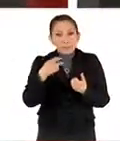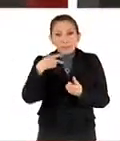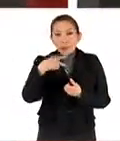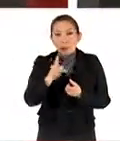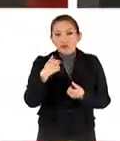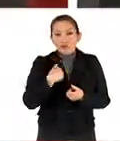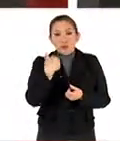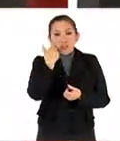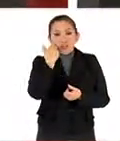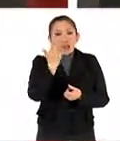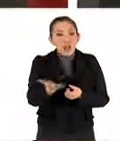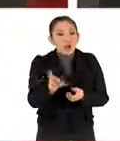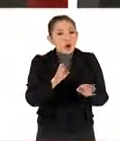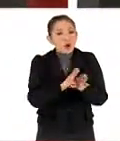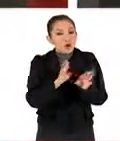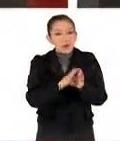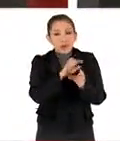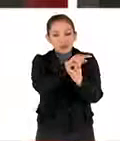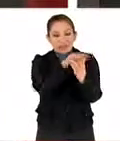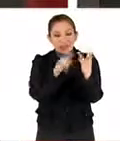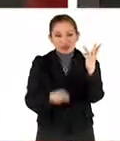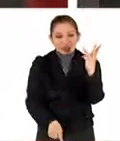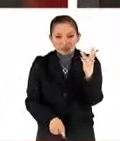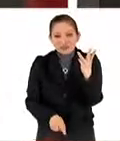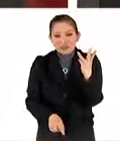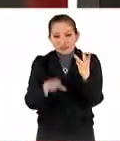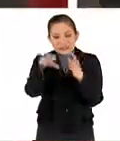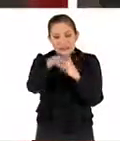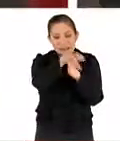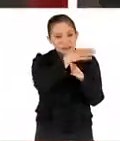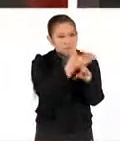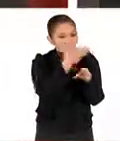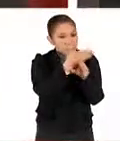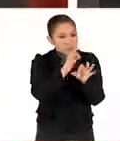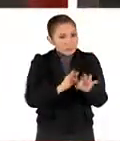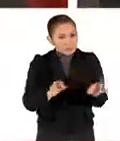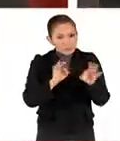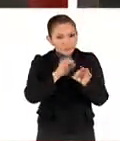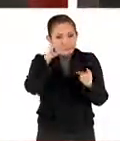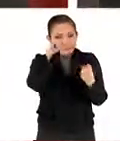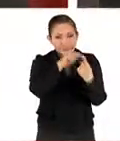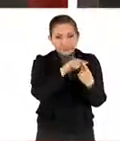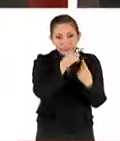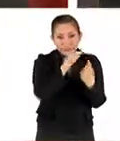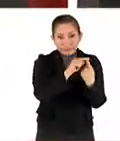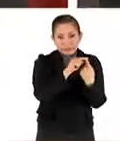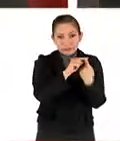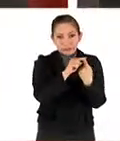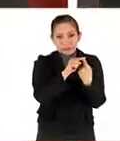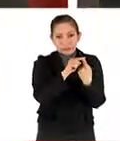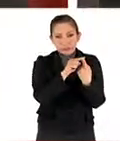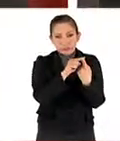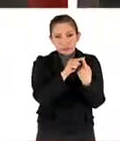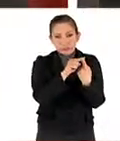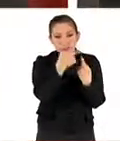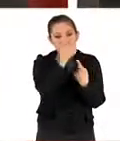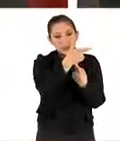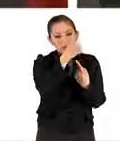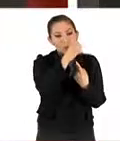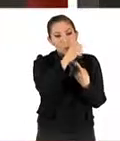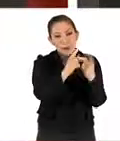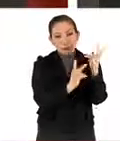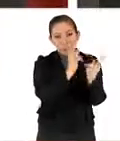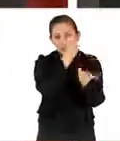quisiera notar así de tres áreas muy, muy importantes. Una tiene que ver con la genómica de